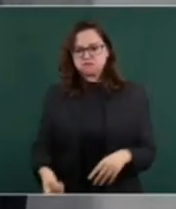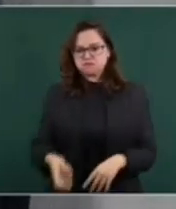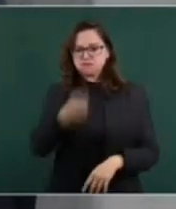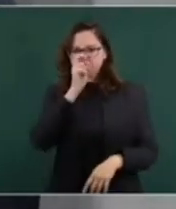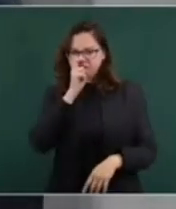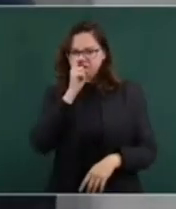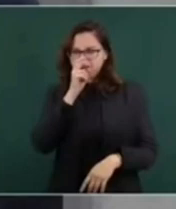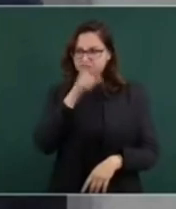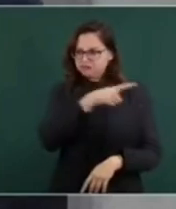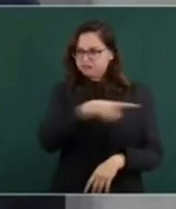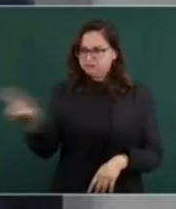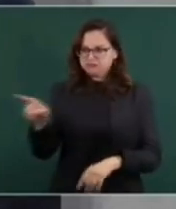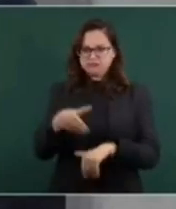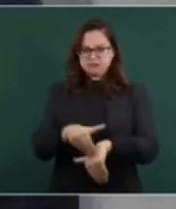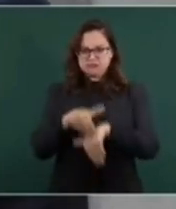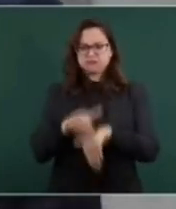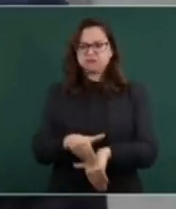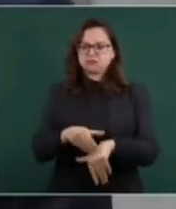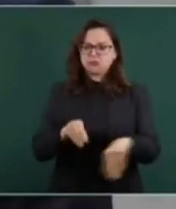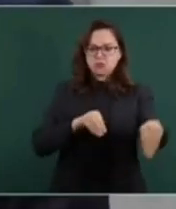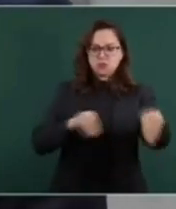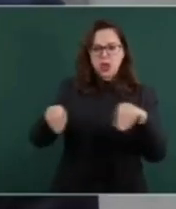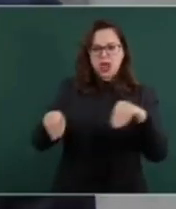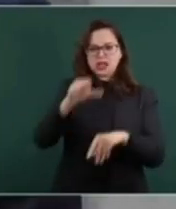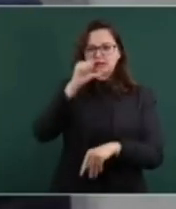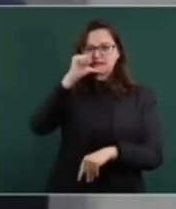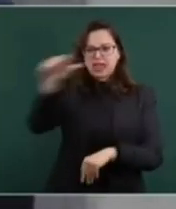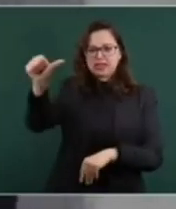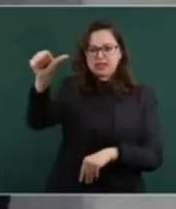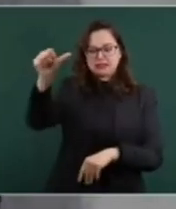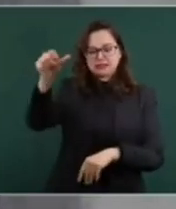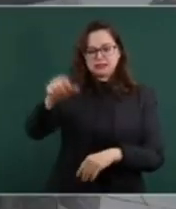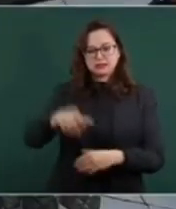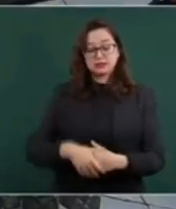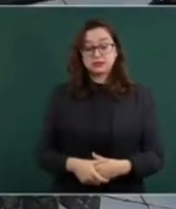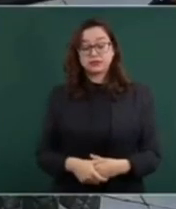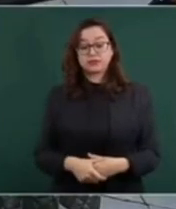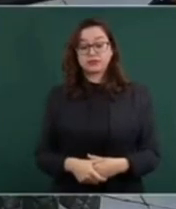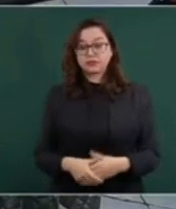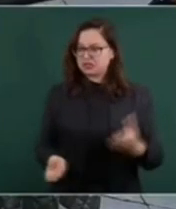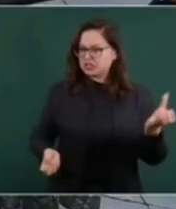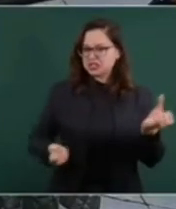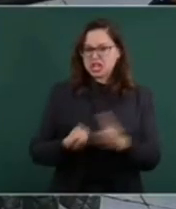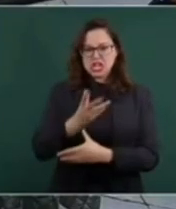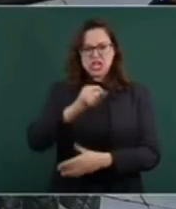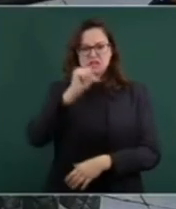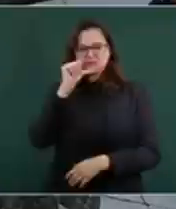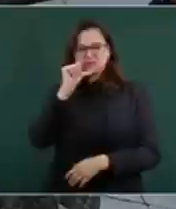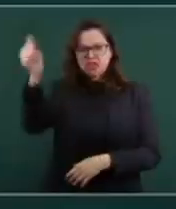ahí, no se muevan, no salgan.